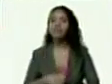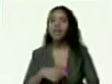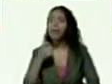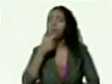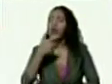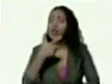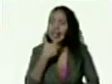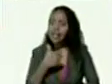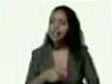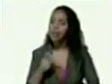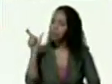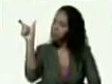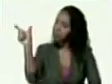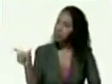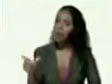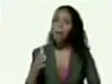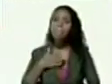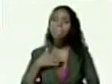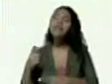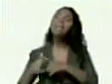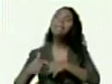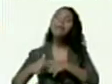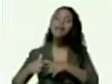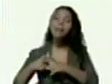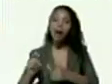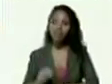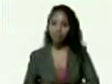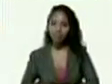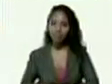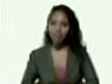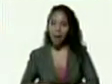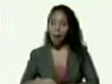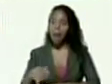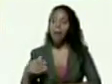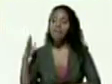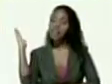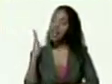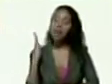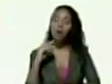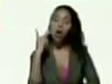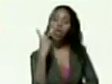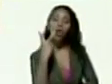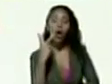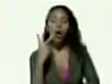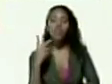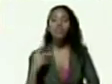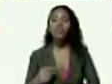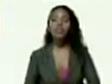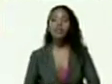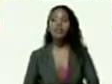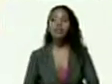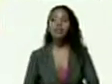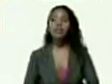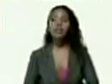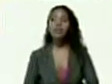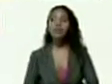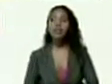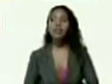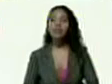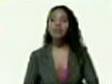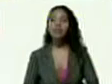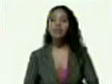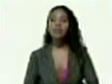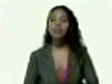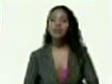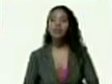Beatriz mi prima Beatriz venimos de Curazao los dos que bonita Beatriz